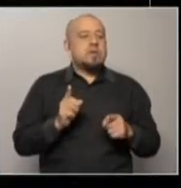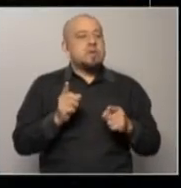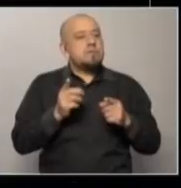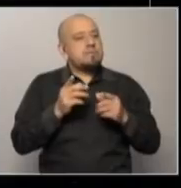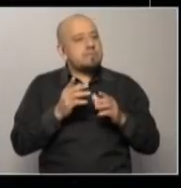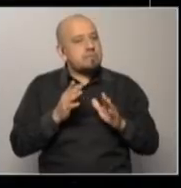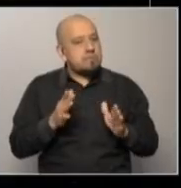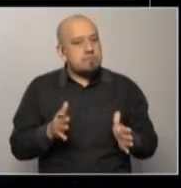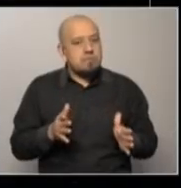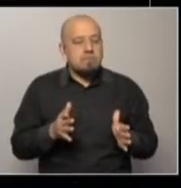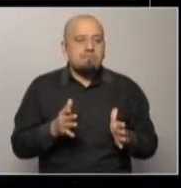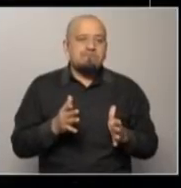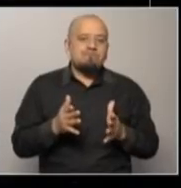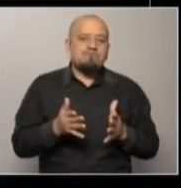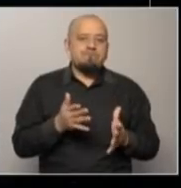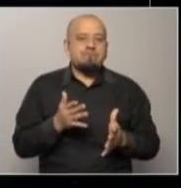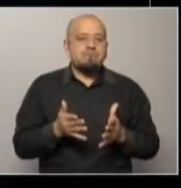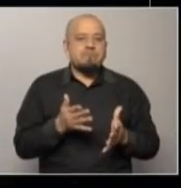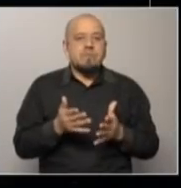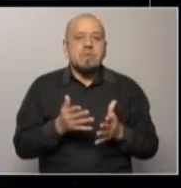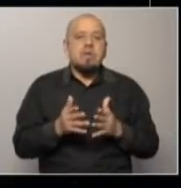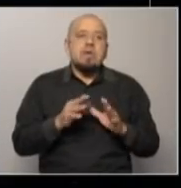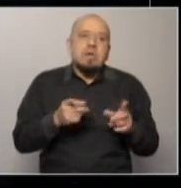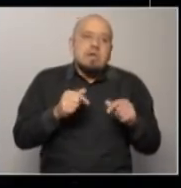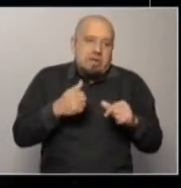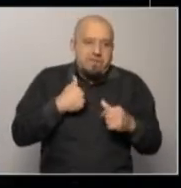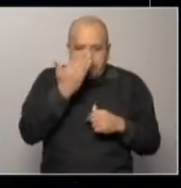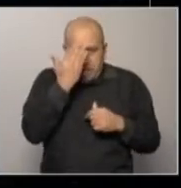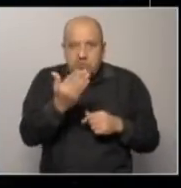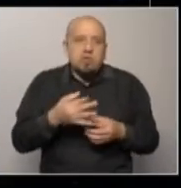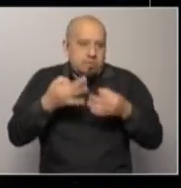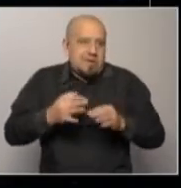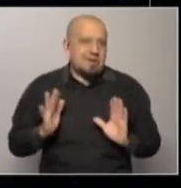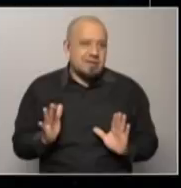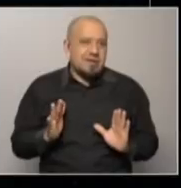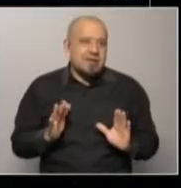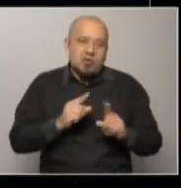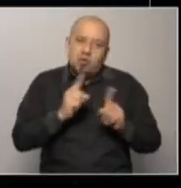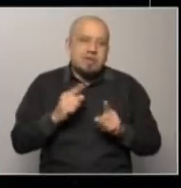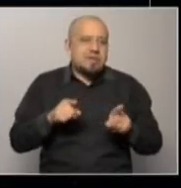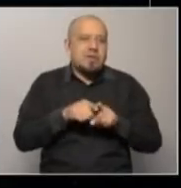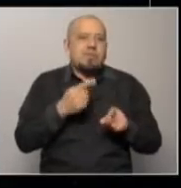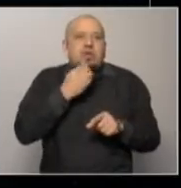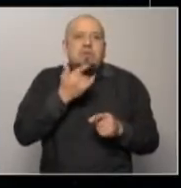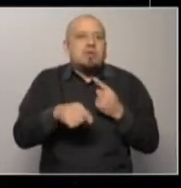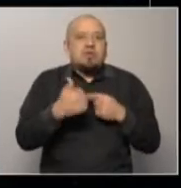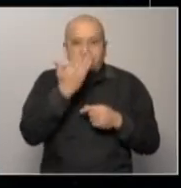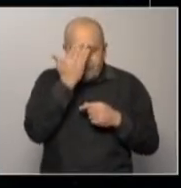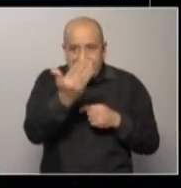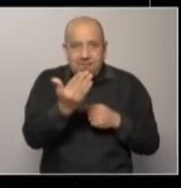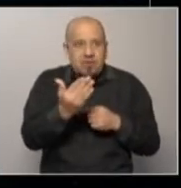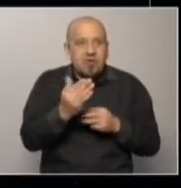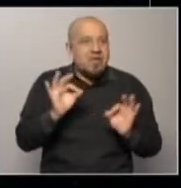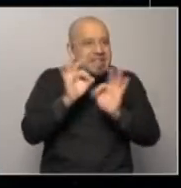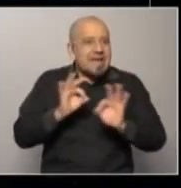digamos, no erosiona su credibilidad. Porque no es lo mismo si no hubiese metido a ningún militar